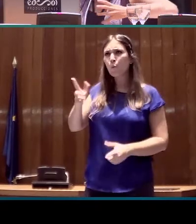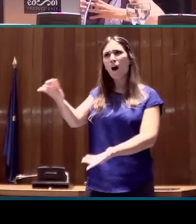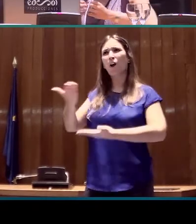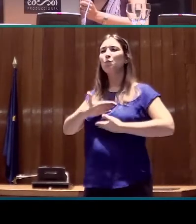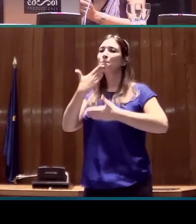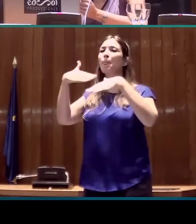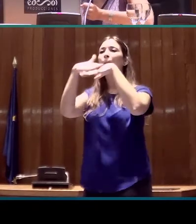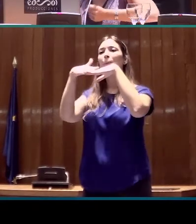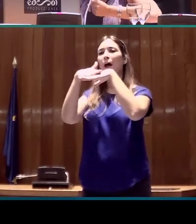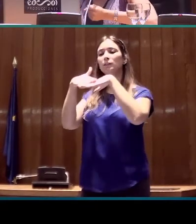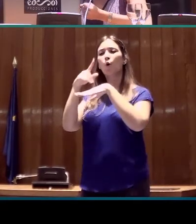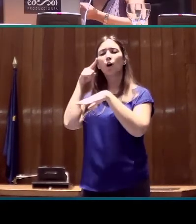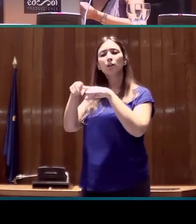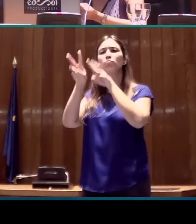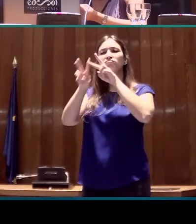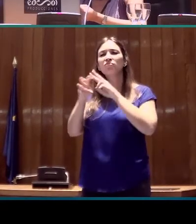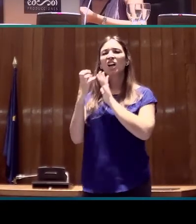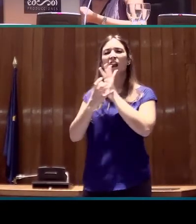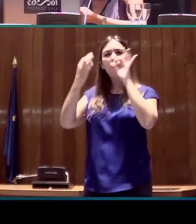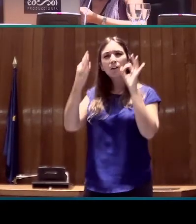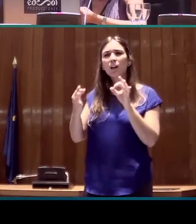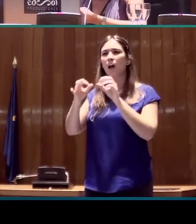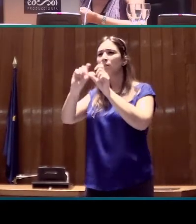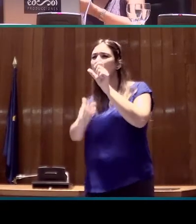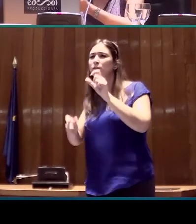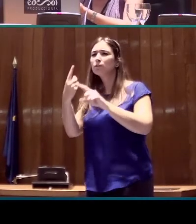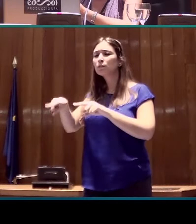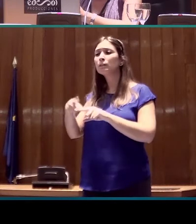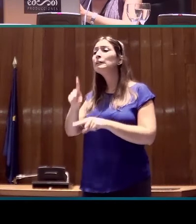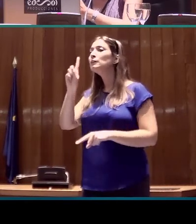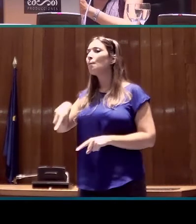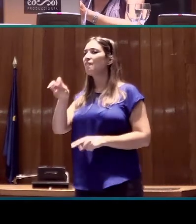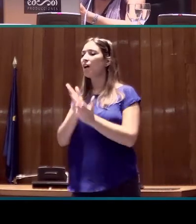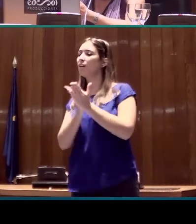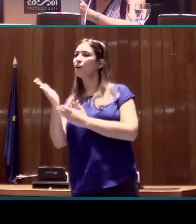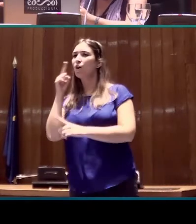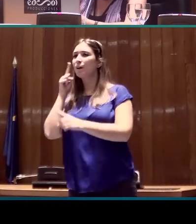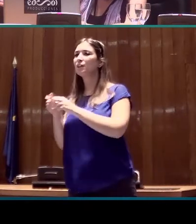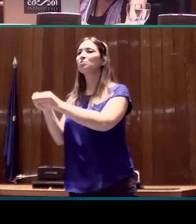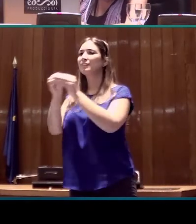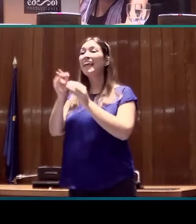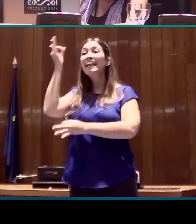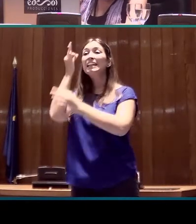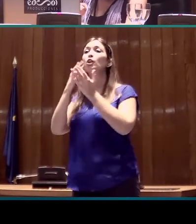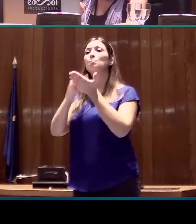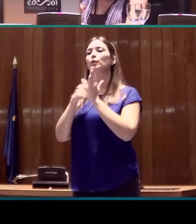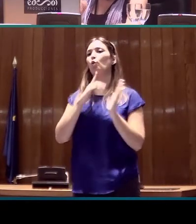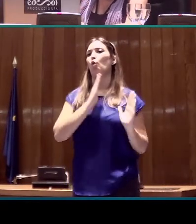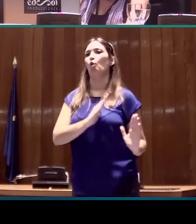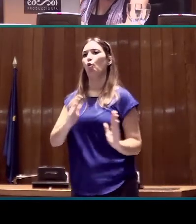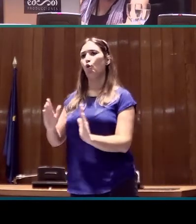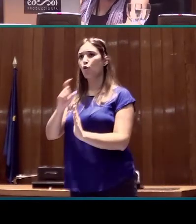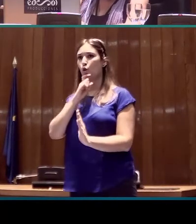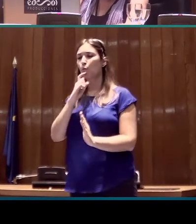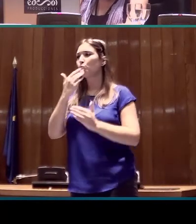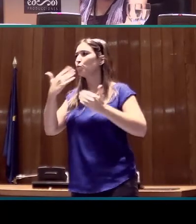base en el que hacer estudios gramaticales y de léxicos, sino también para estandarizar los criterios metodológicos, por ejemplo,